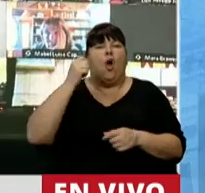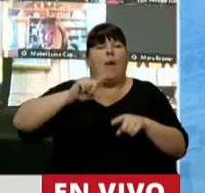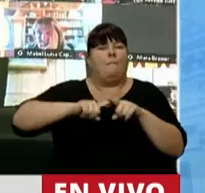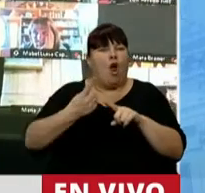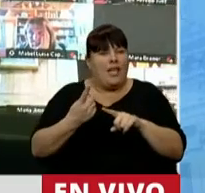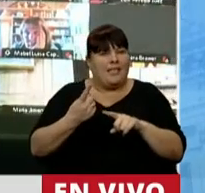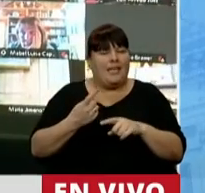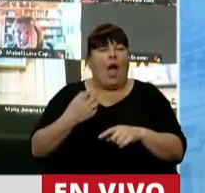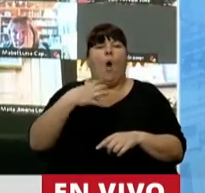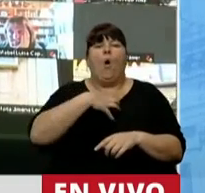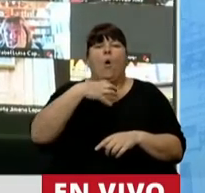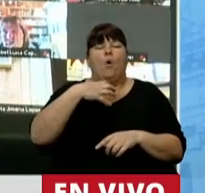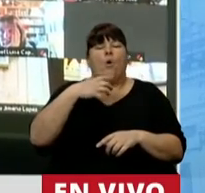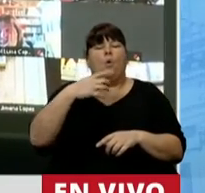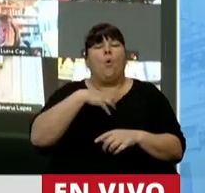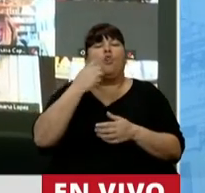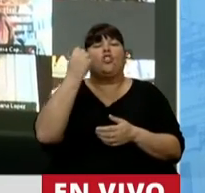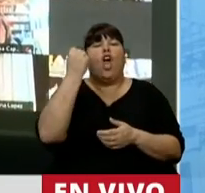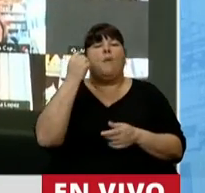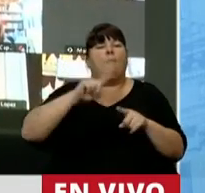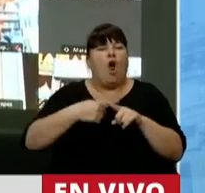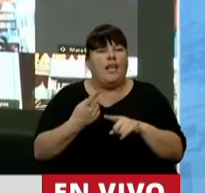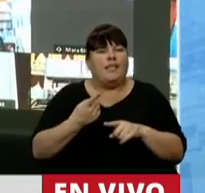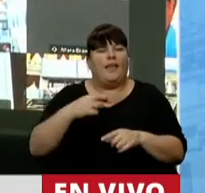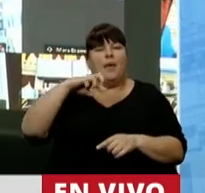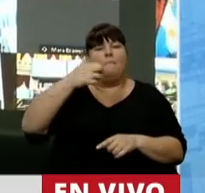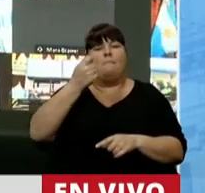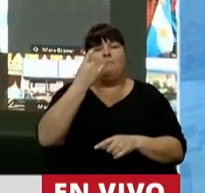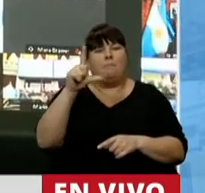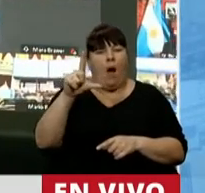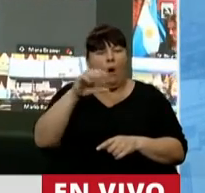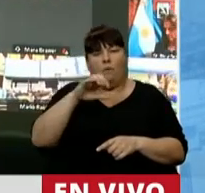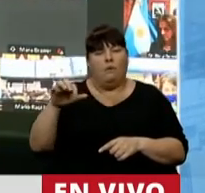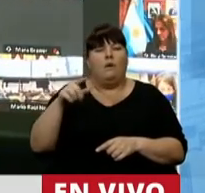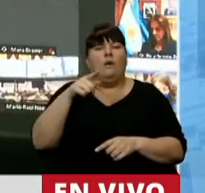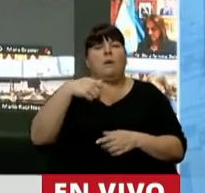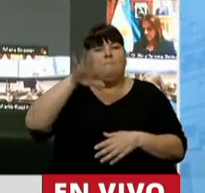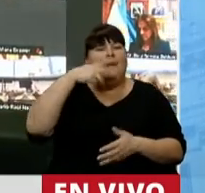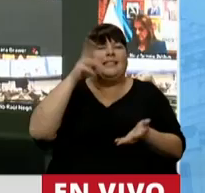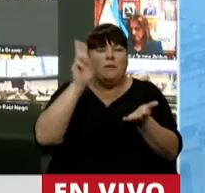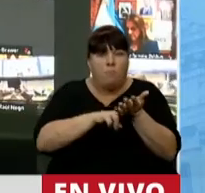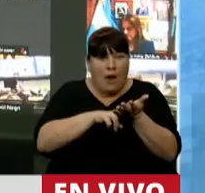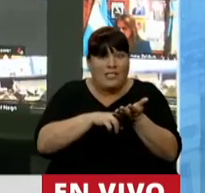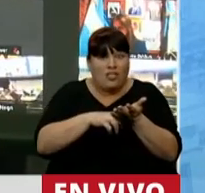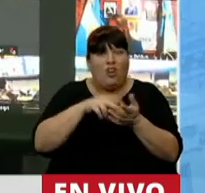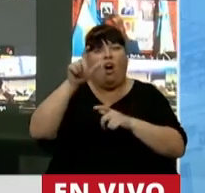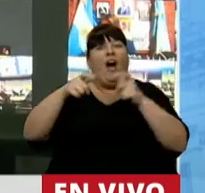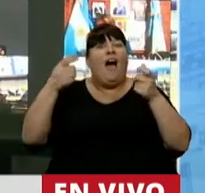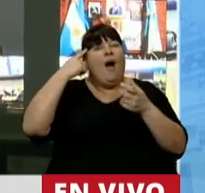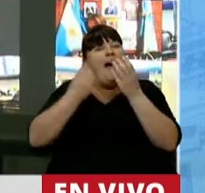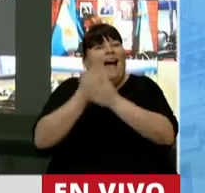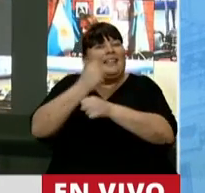política, el curso de economía política de Paul Samuelson. Más impuestos ahuyentan a los